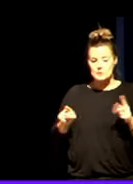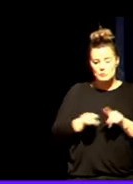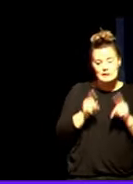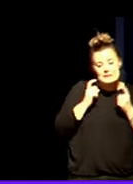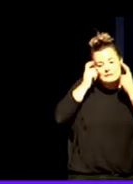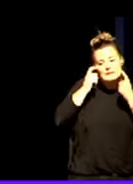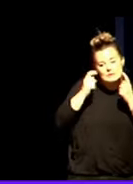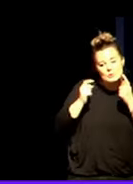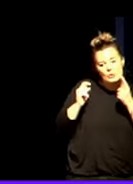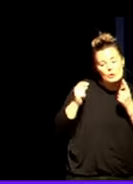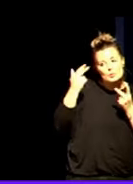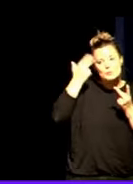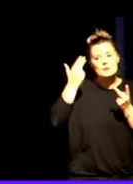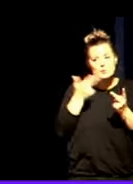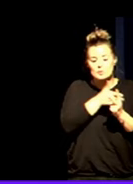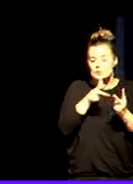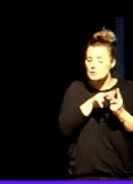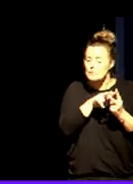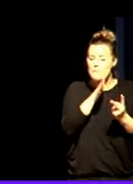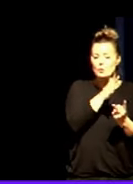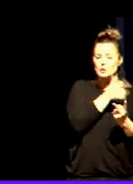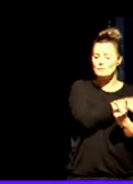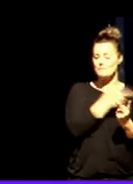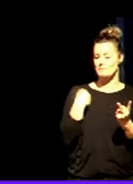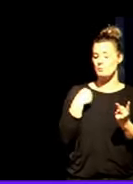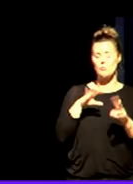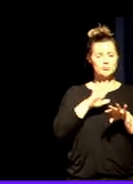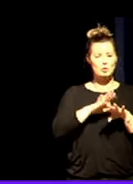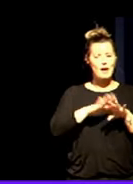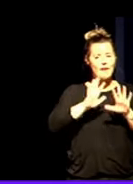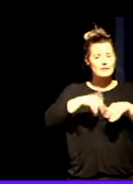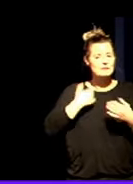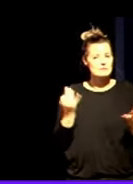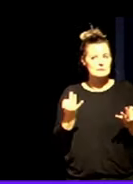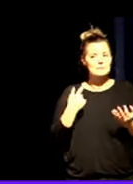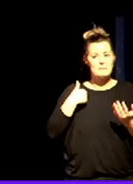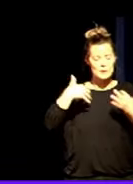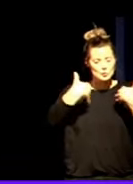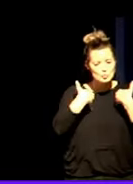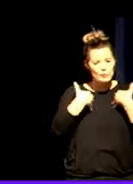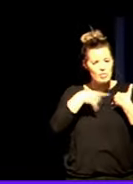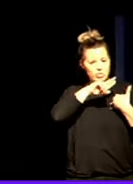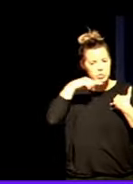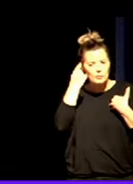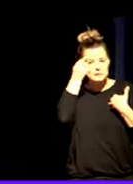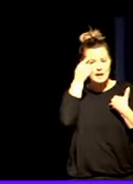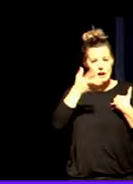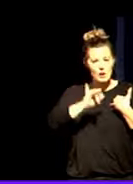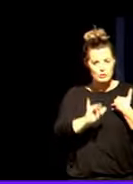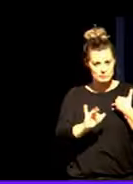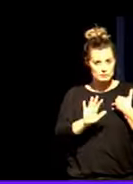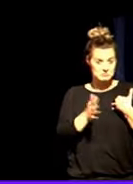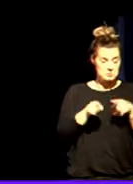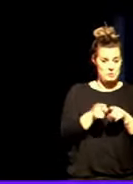de suicidio por motivos similares. Porque sufren, porque hay dolor mental y las causas de dolor mental suelen ser similares, ojo,